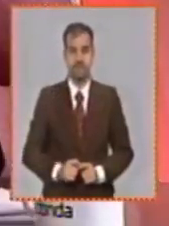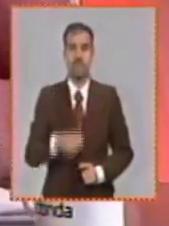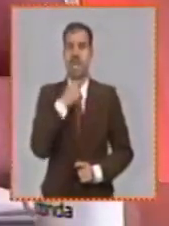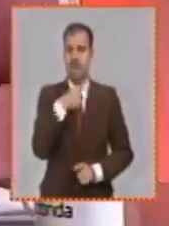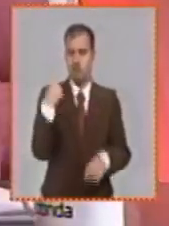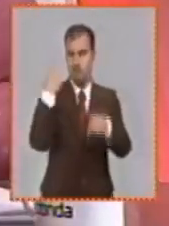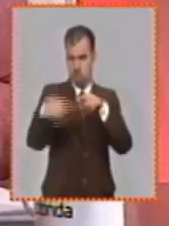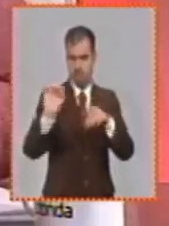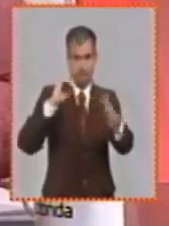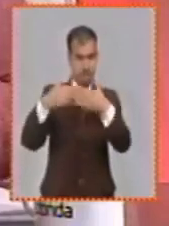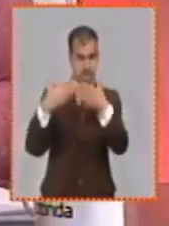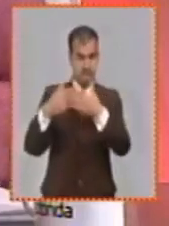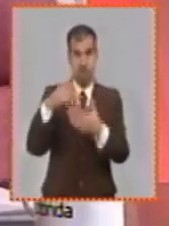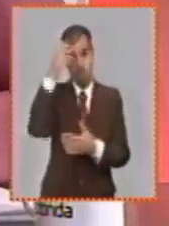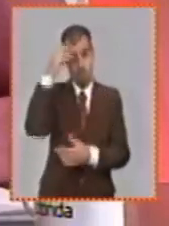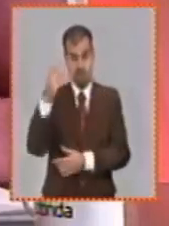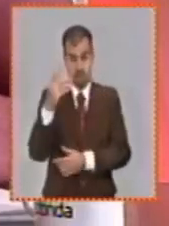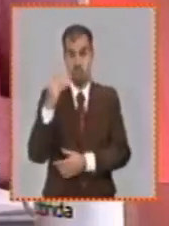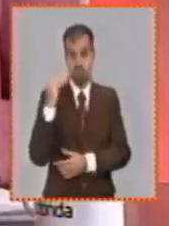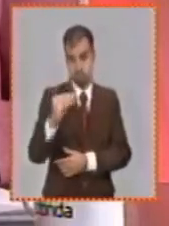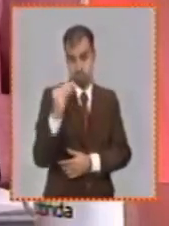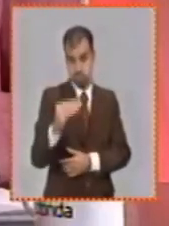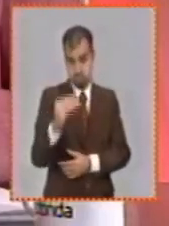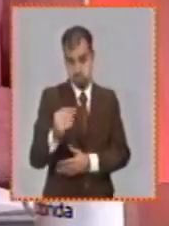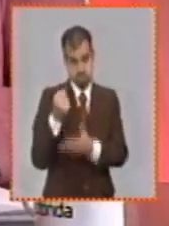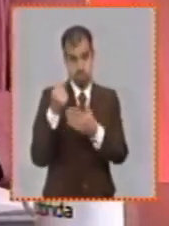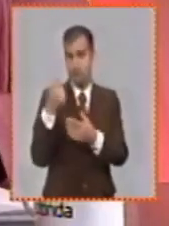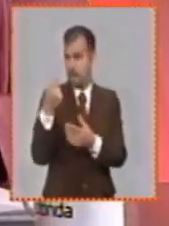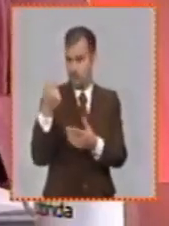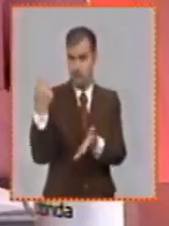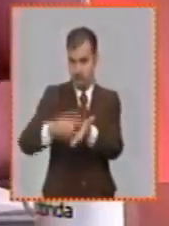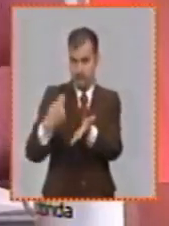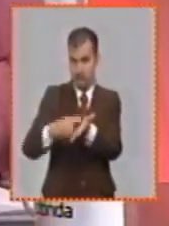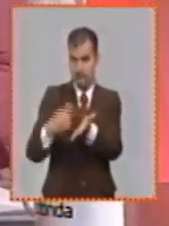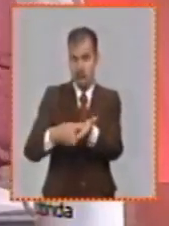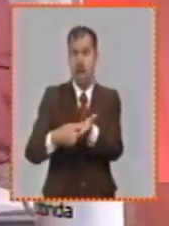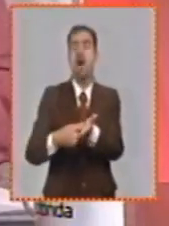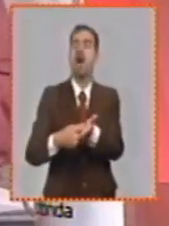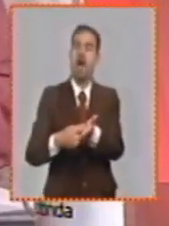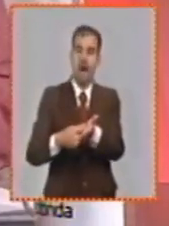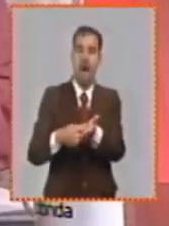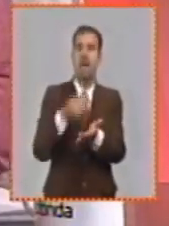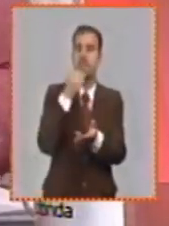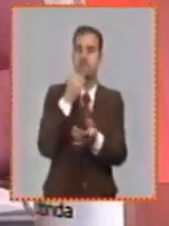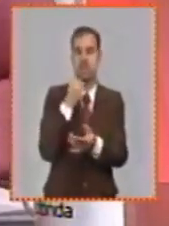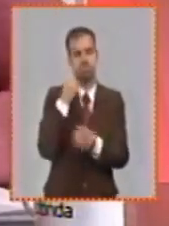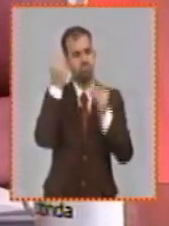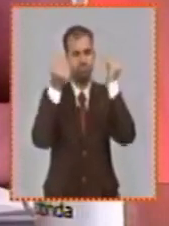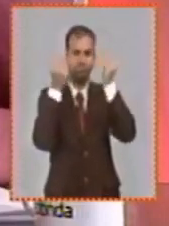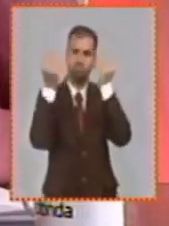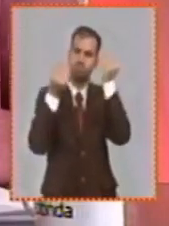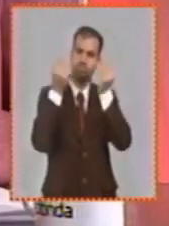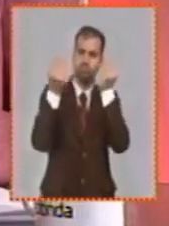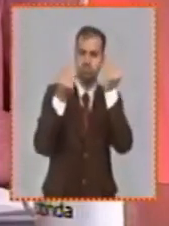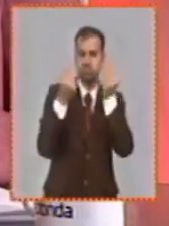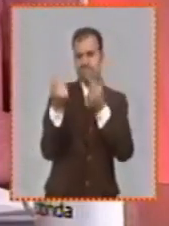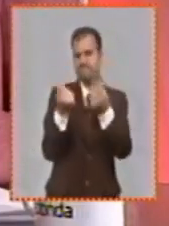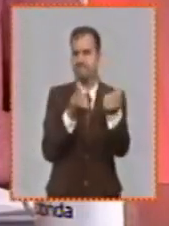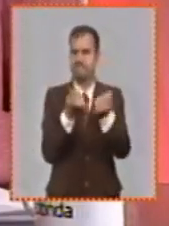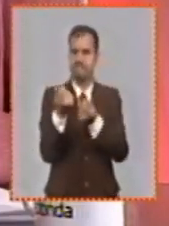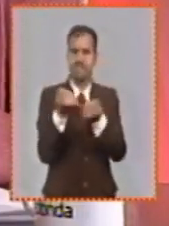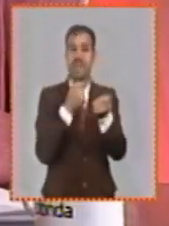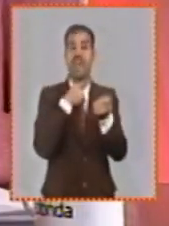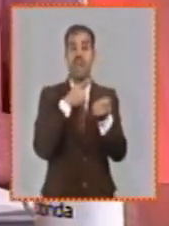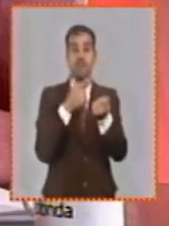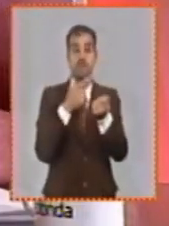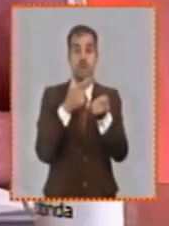una determinada situación puede presentar también esto pues puede ajustarse y financiar la diferencia siempre que no